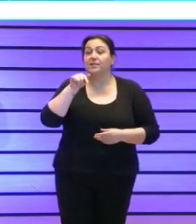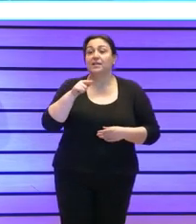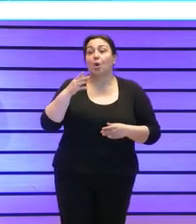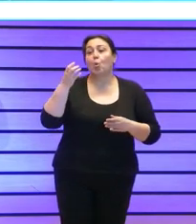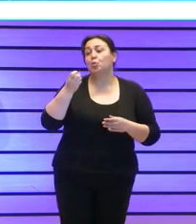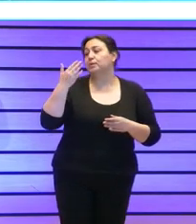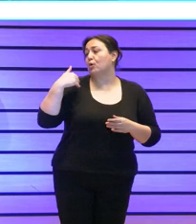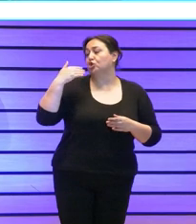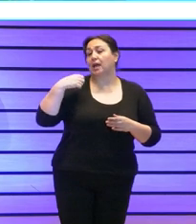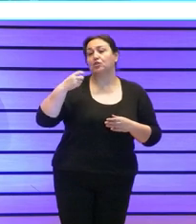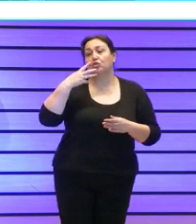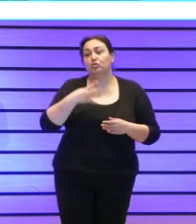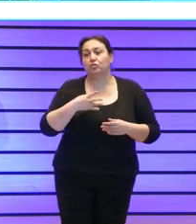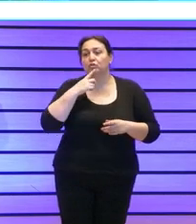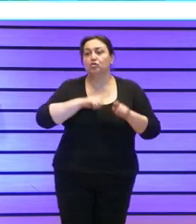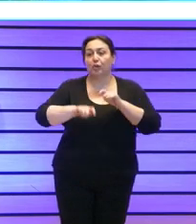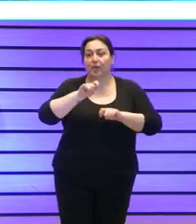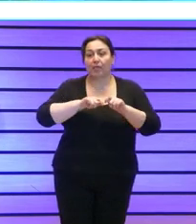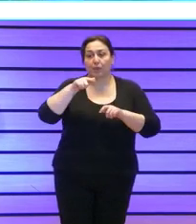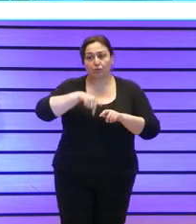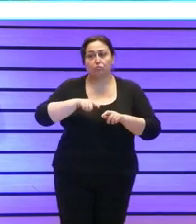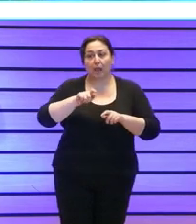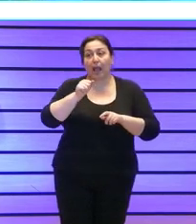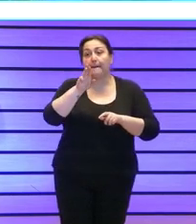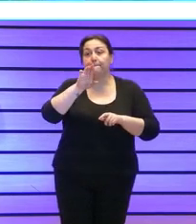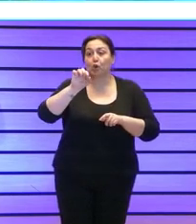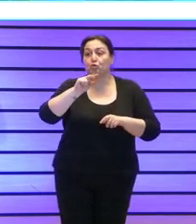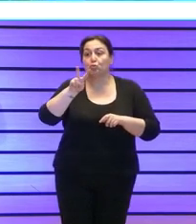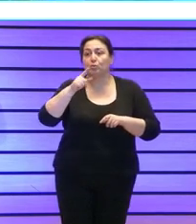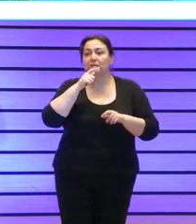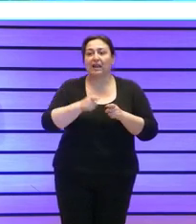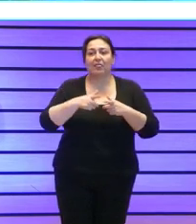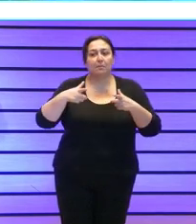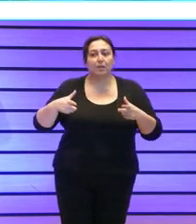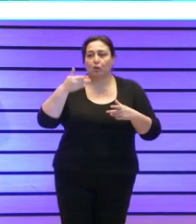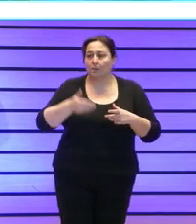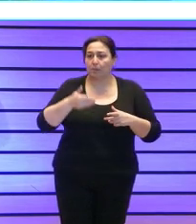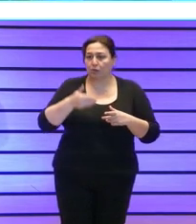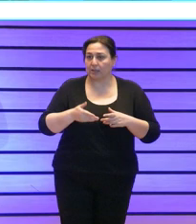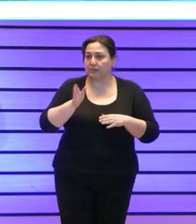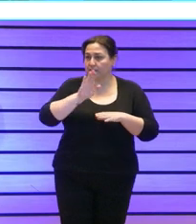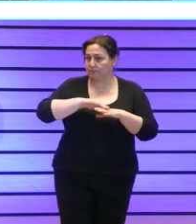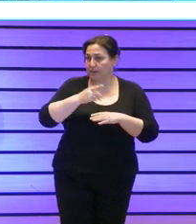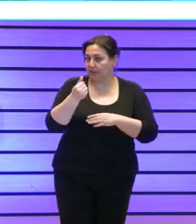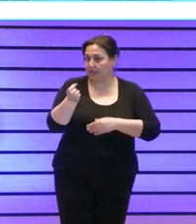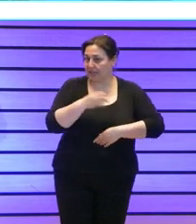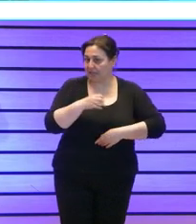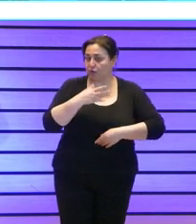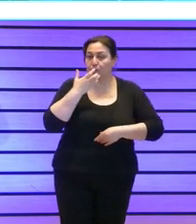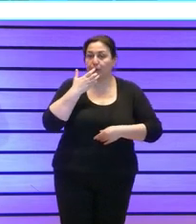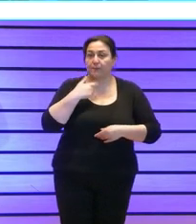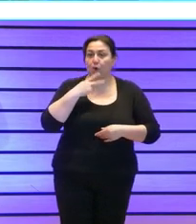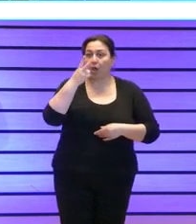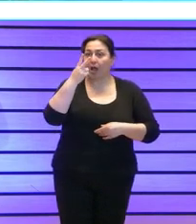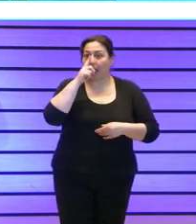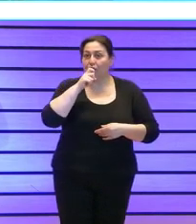años la asociación APROSU ha tenido un crecimiento muy importante en sus ingresos pasando por ejemplo en